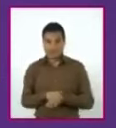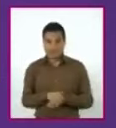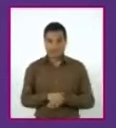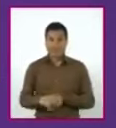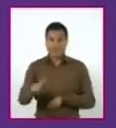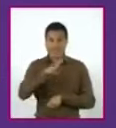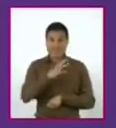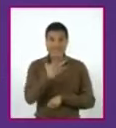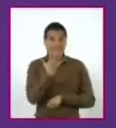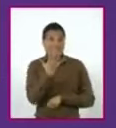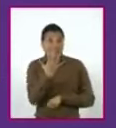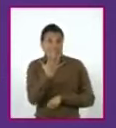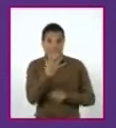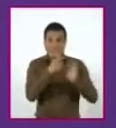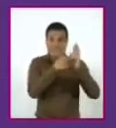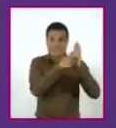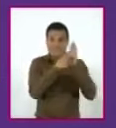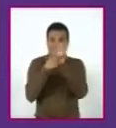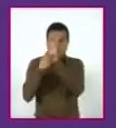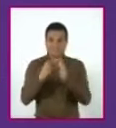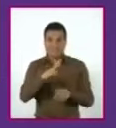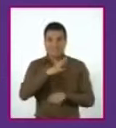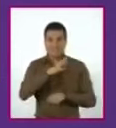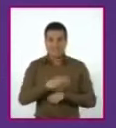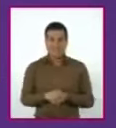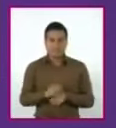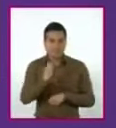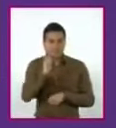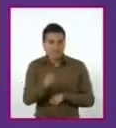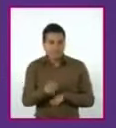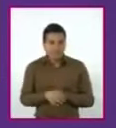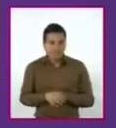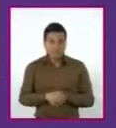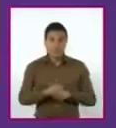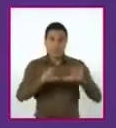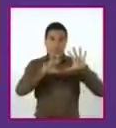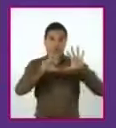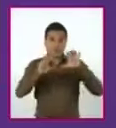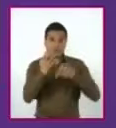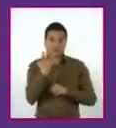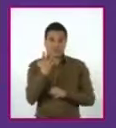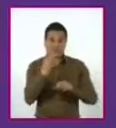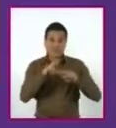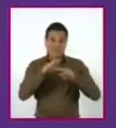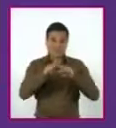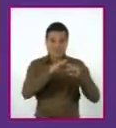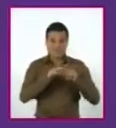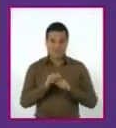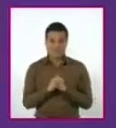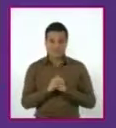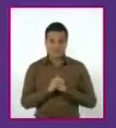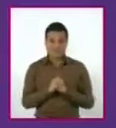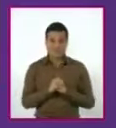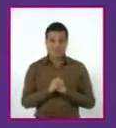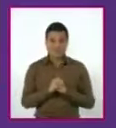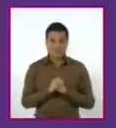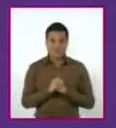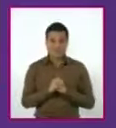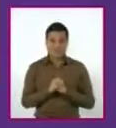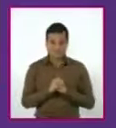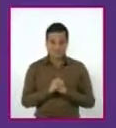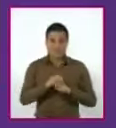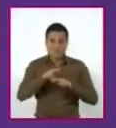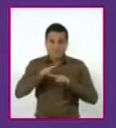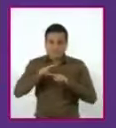localidades de balcón lo que representa un total de 850 asientos. ¿Cuántas